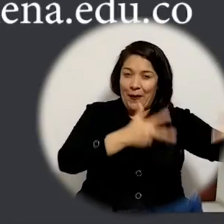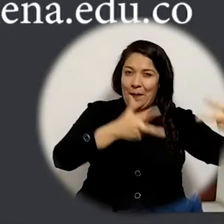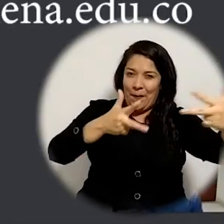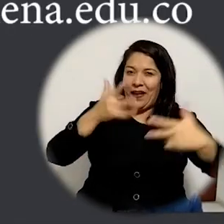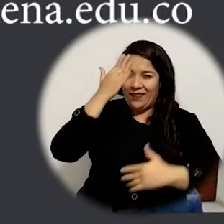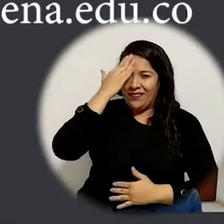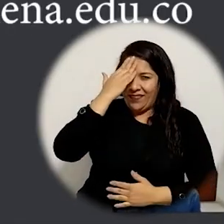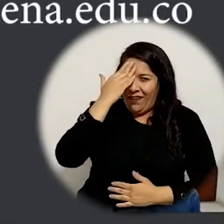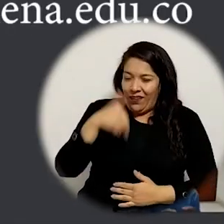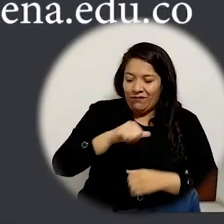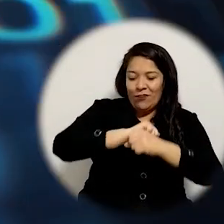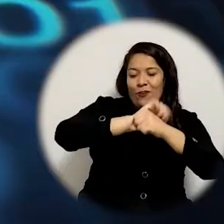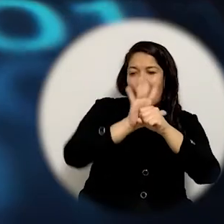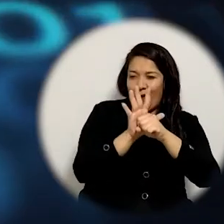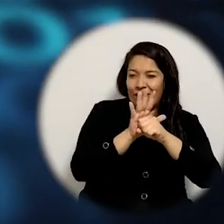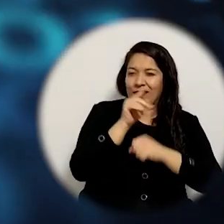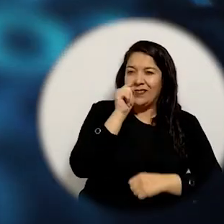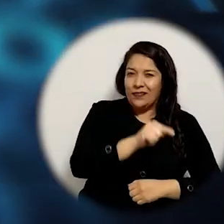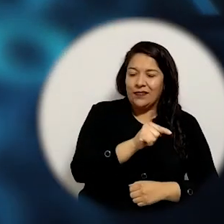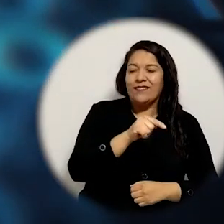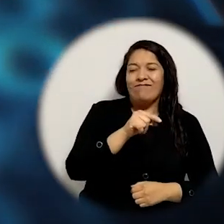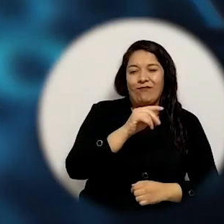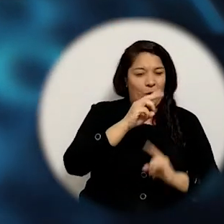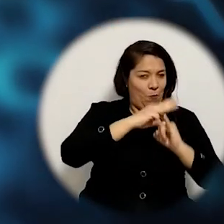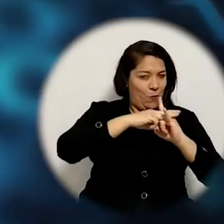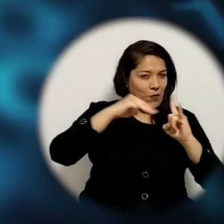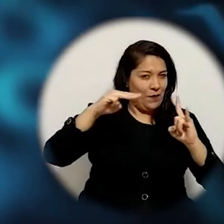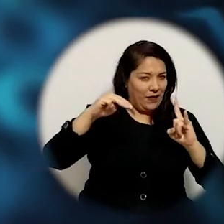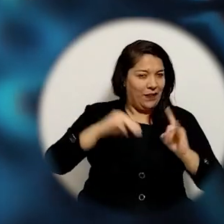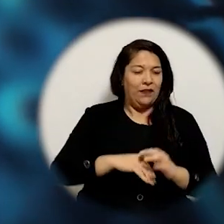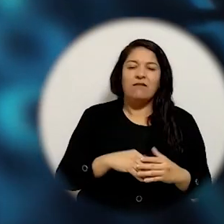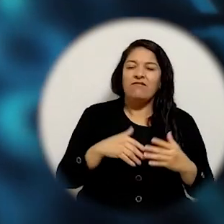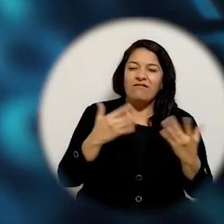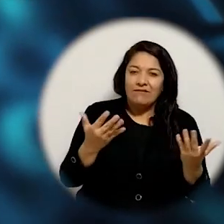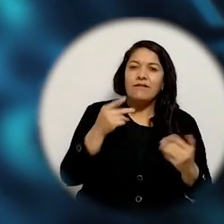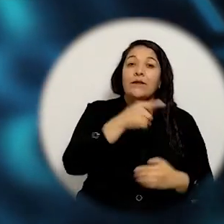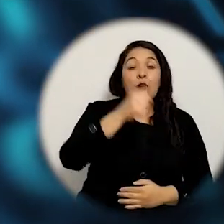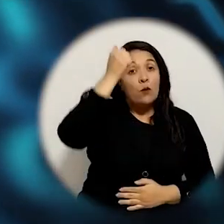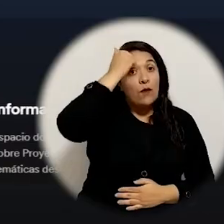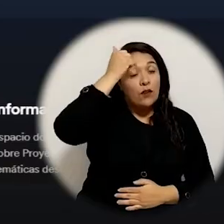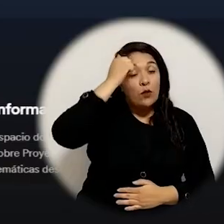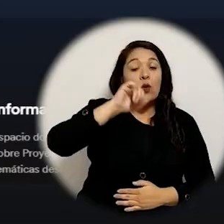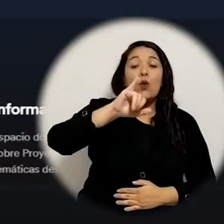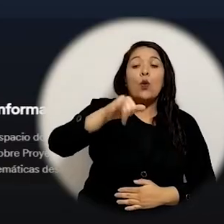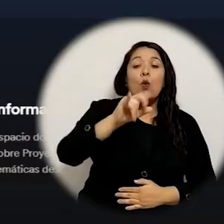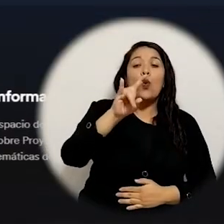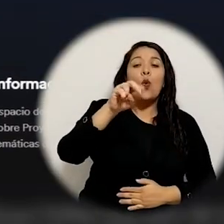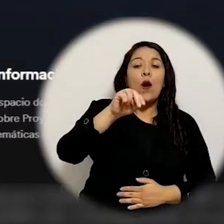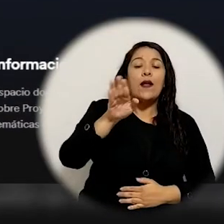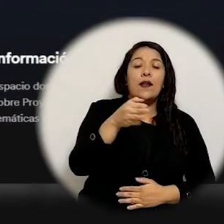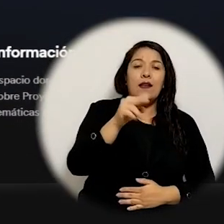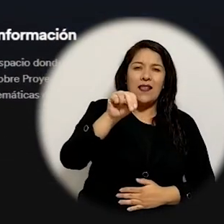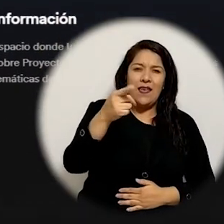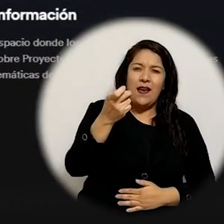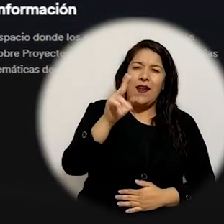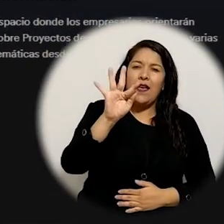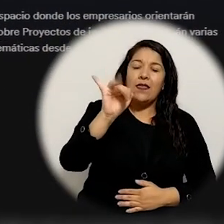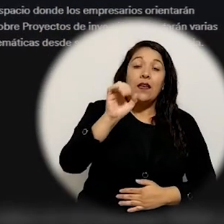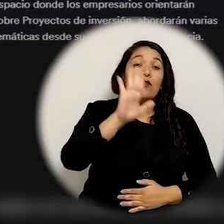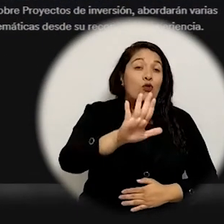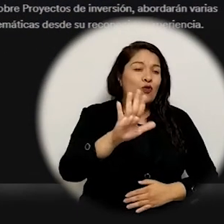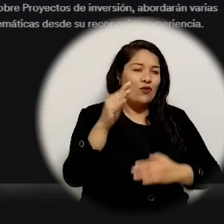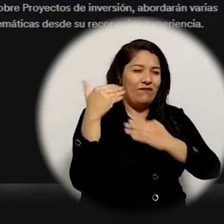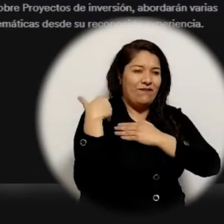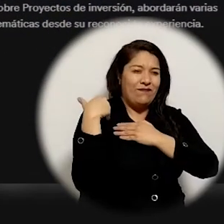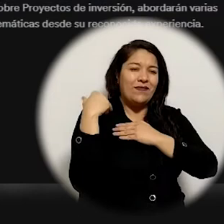clases virtuales que se ha llevado a cabo durante la pandemia de COVID-19 en la Universidad del Magdalena el docente Juan David Cruz Negrete